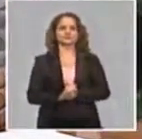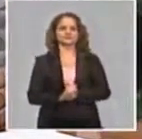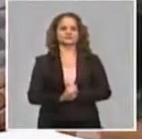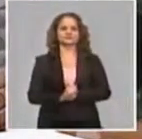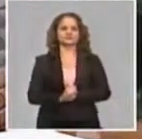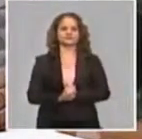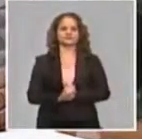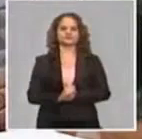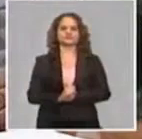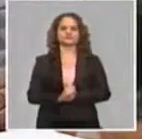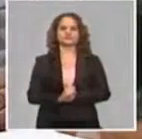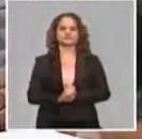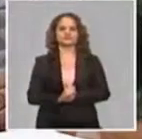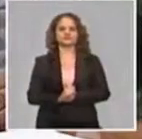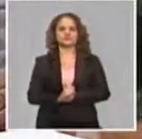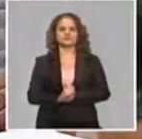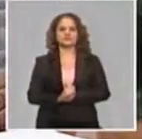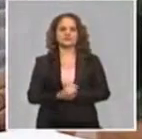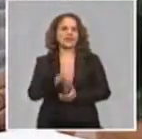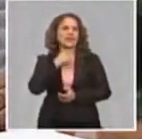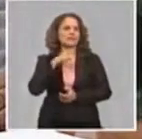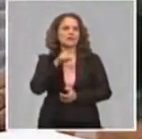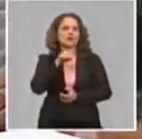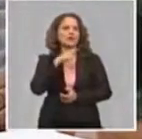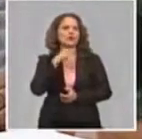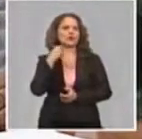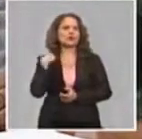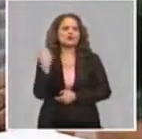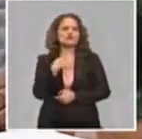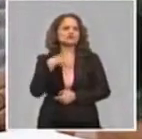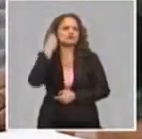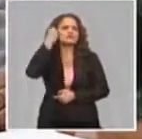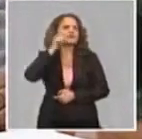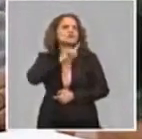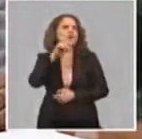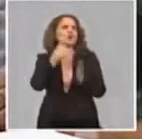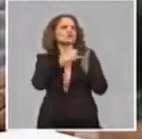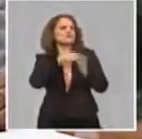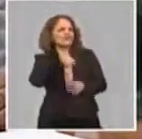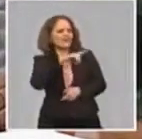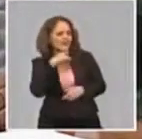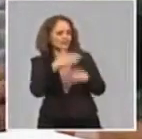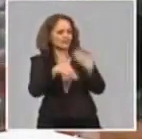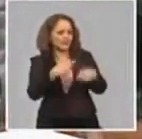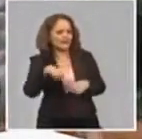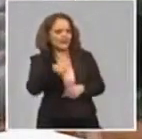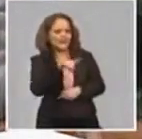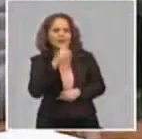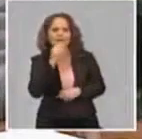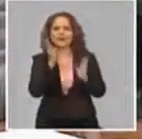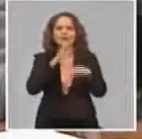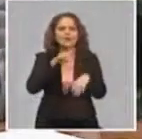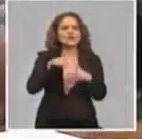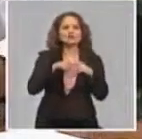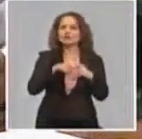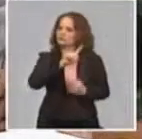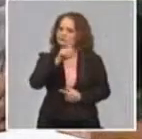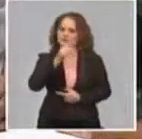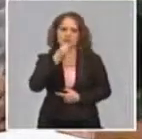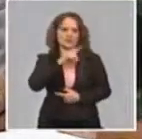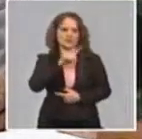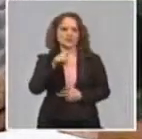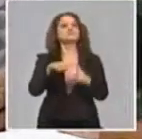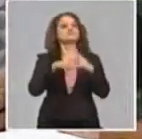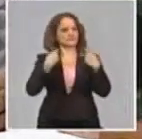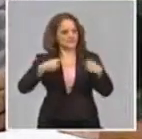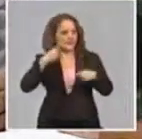hemos tenido la máxima de no justificar nada, es que cada problema que se presente, buscarle una solución con lo que tenemos. Y ahí están los